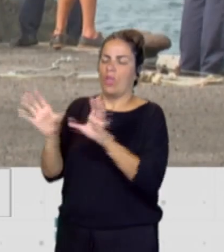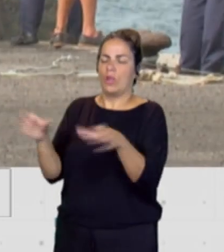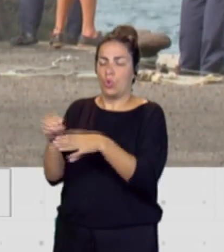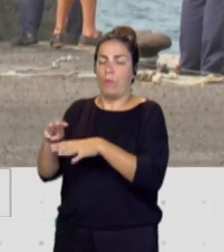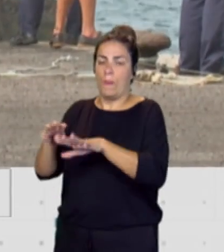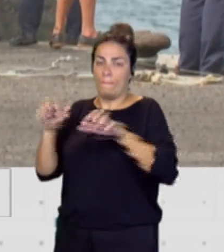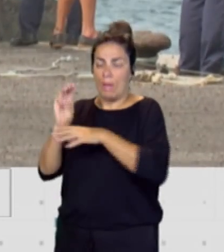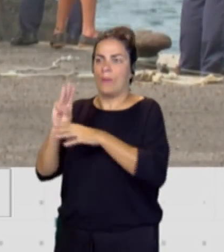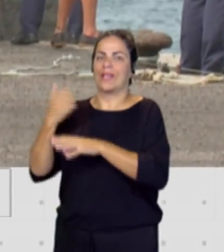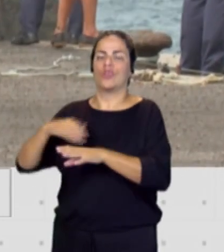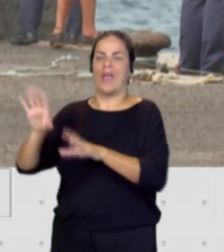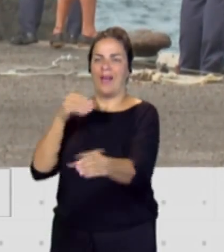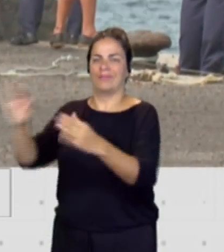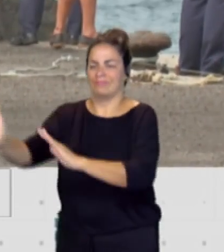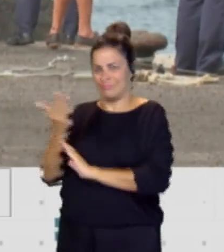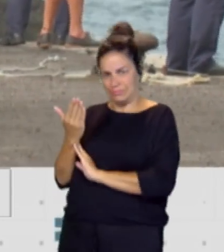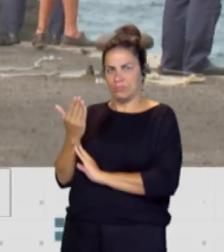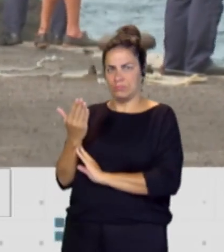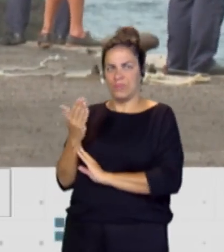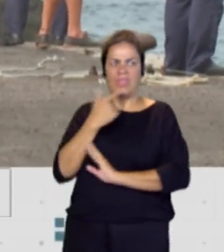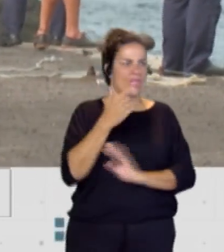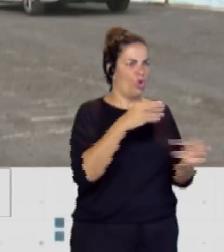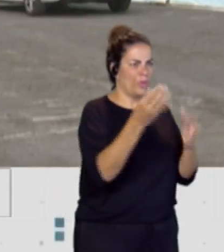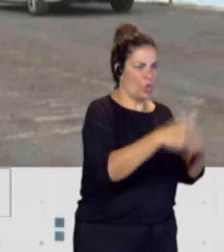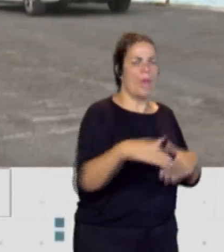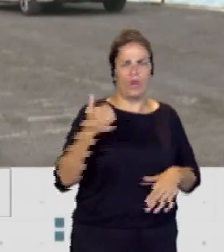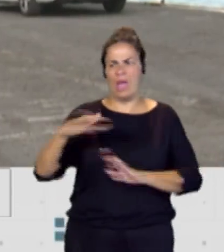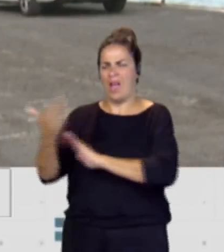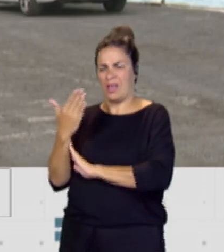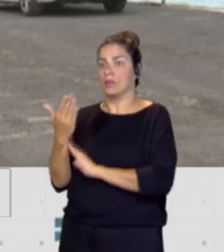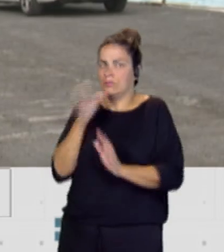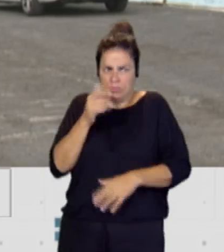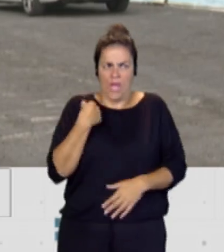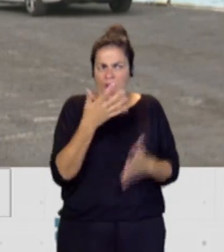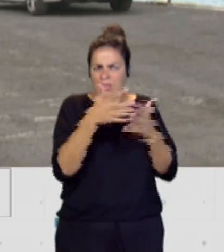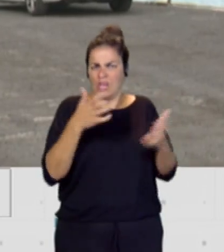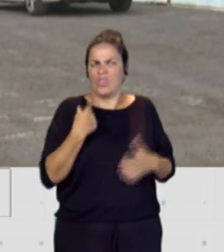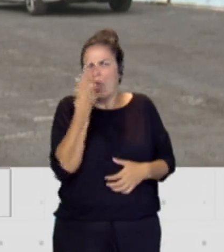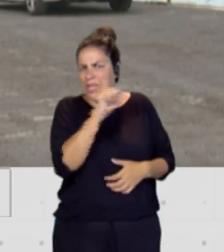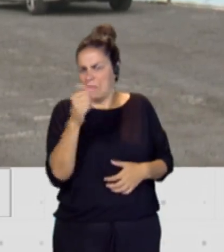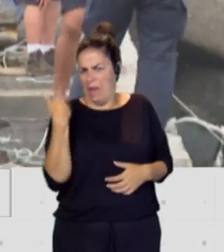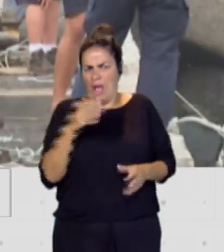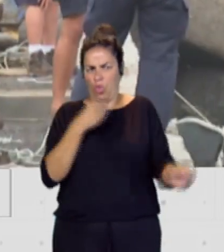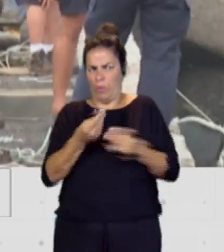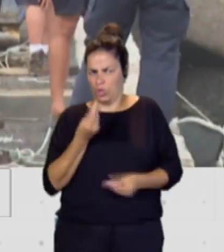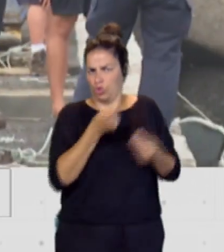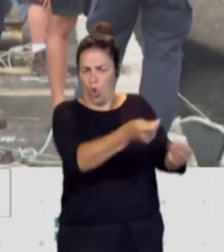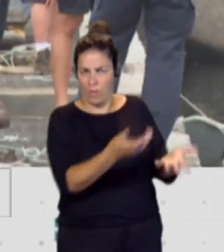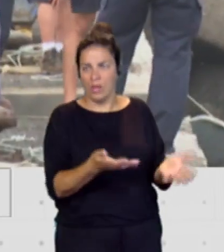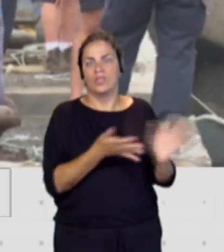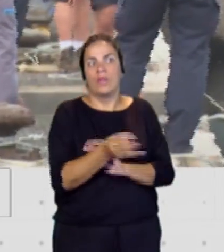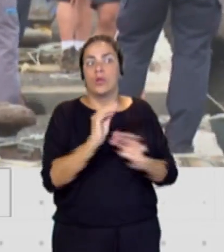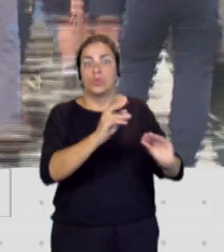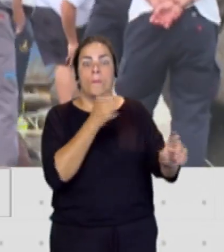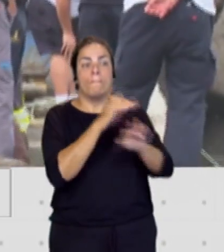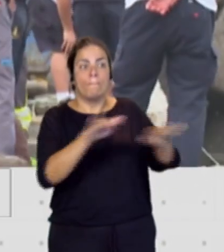una semana. Y por lo tanto, el silencio atronador del Partido Popular es absolutamente preocupante para Canarias. ¿Se parte